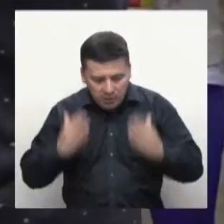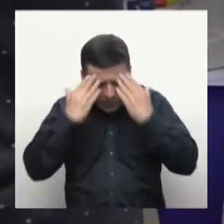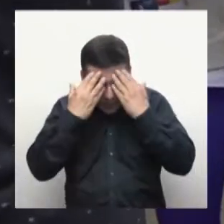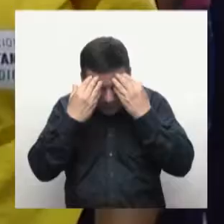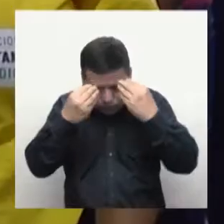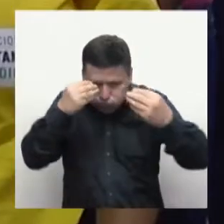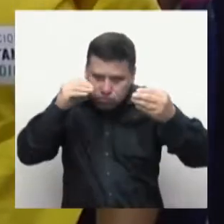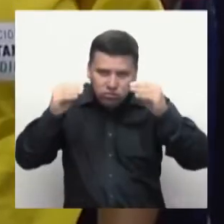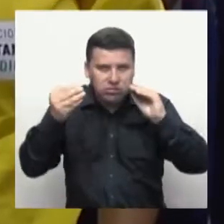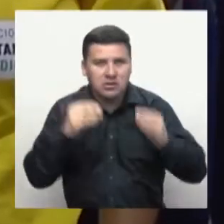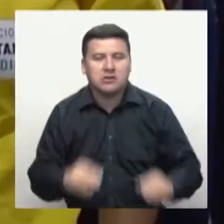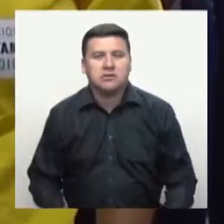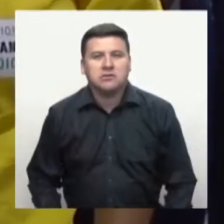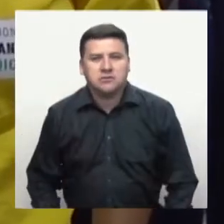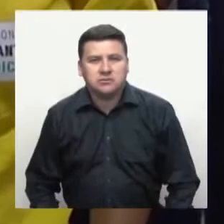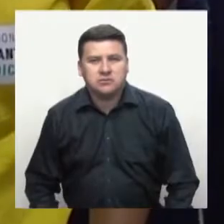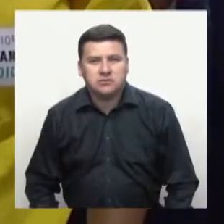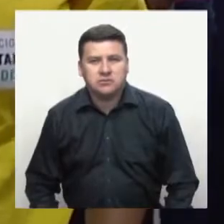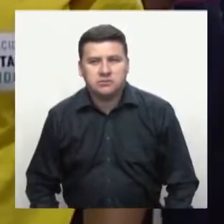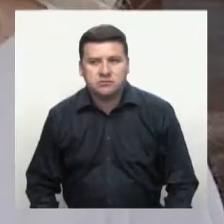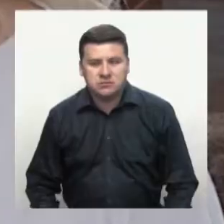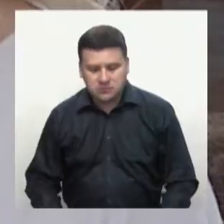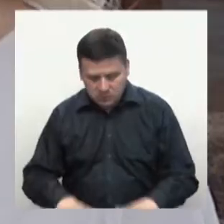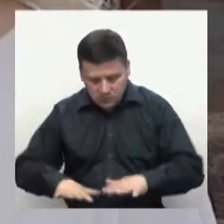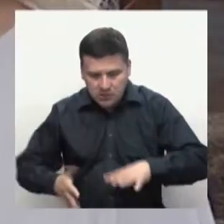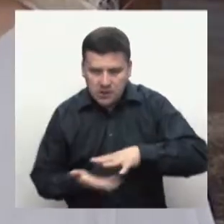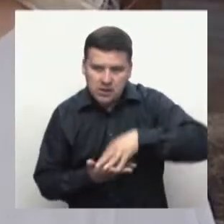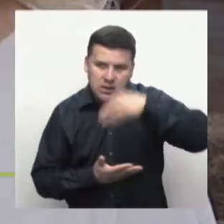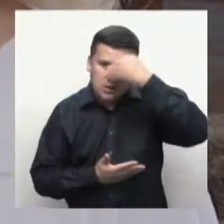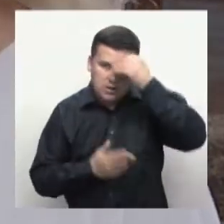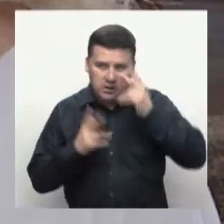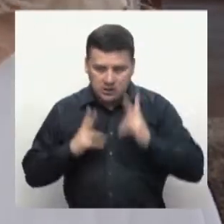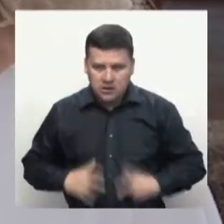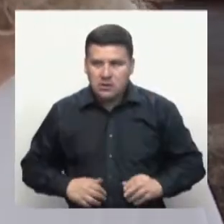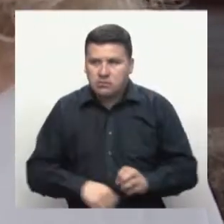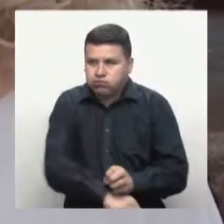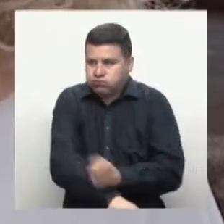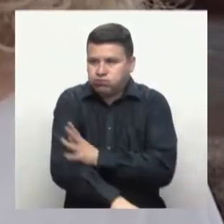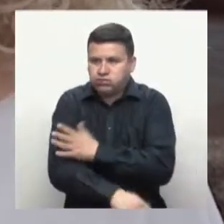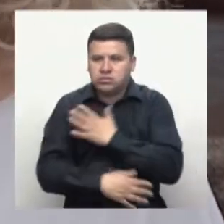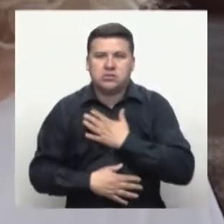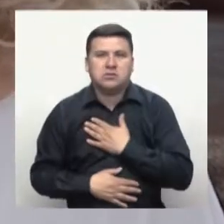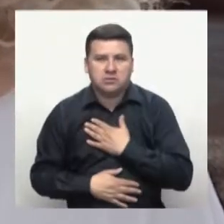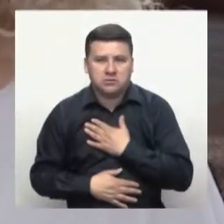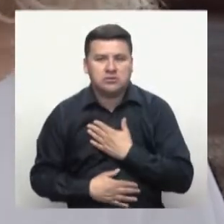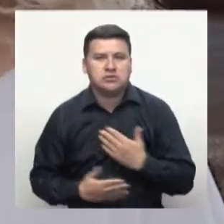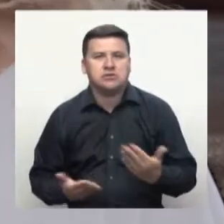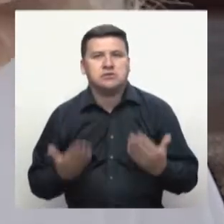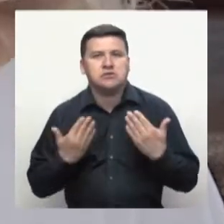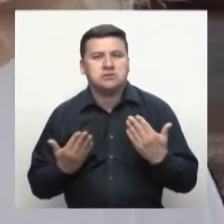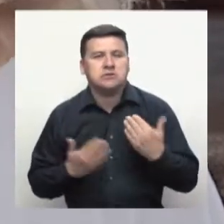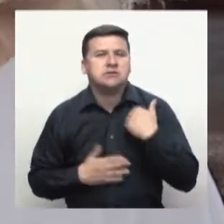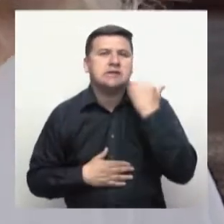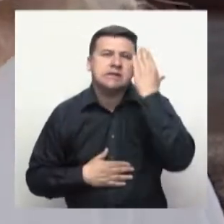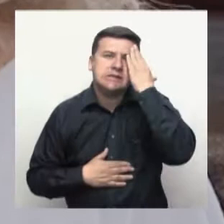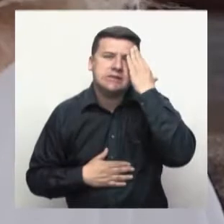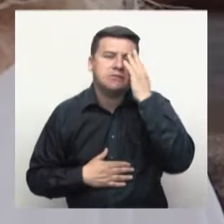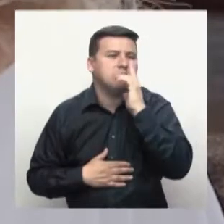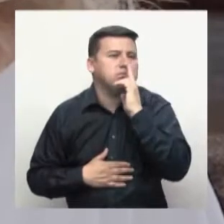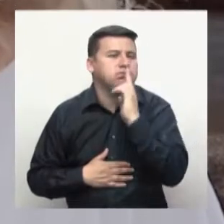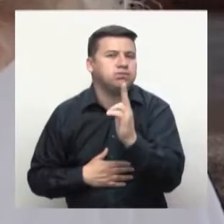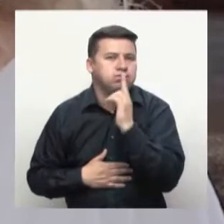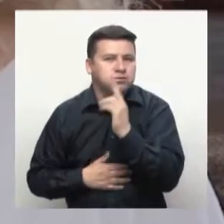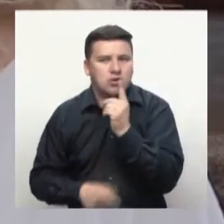el cuerpo como la mente de nuestros representantes. Este es un aprendizaje desde el cuerpo y de las emociones y les sirve para